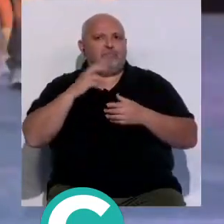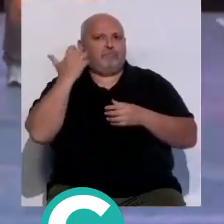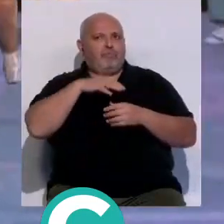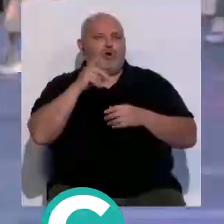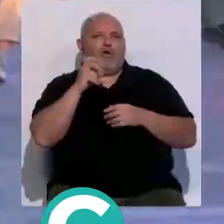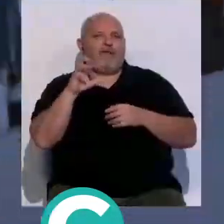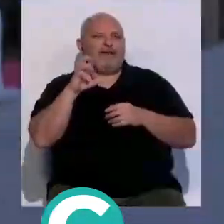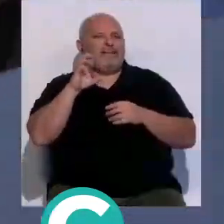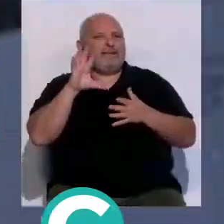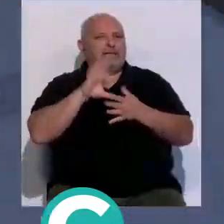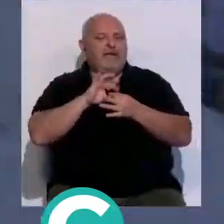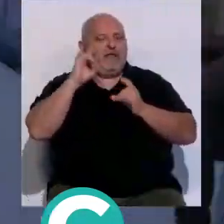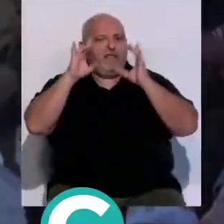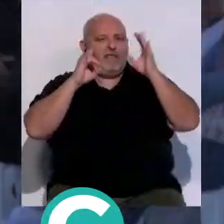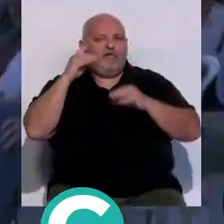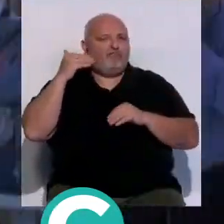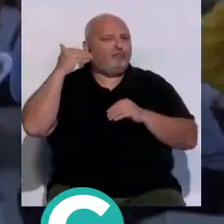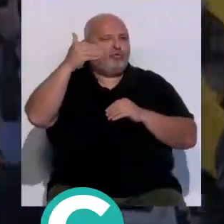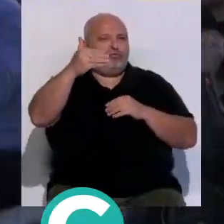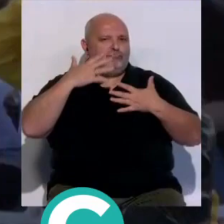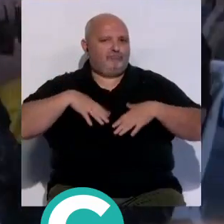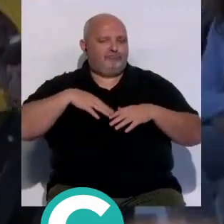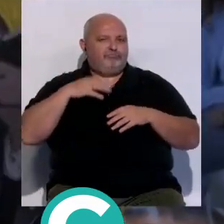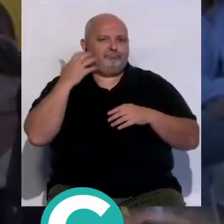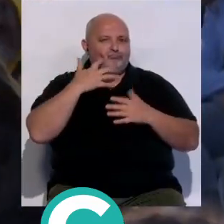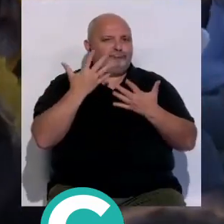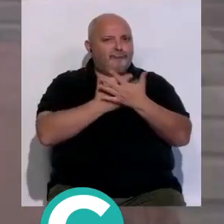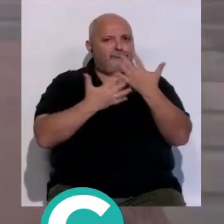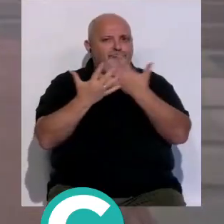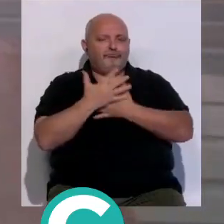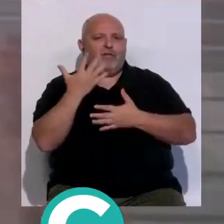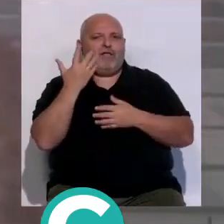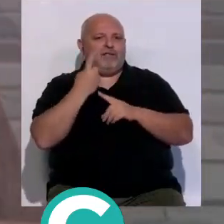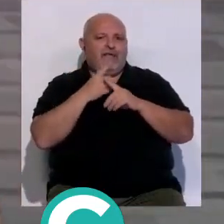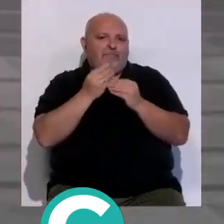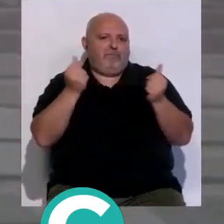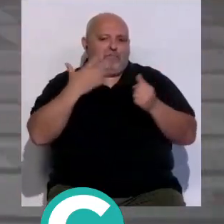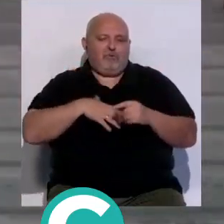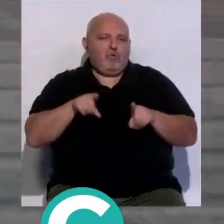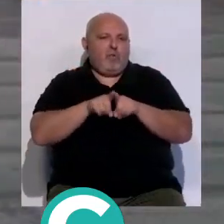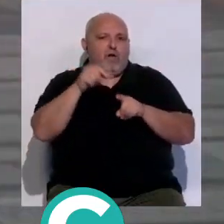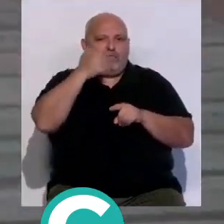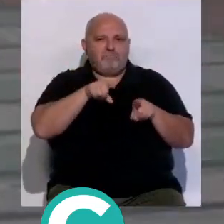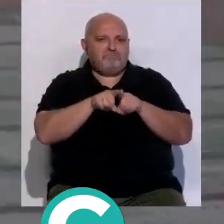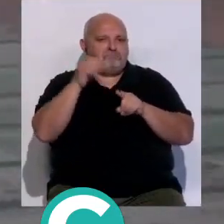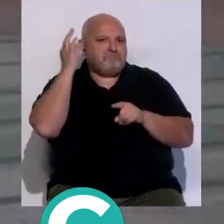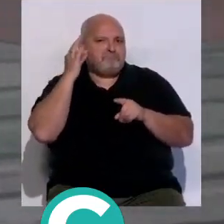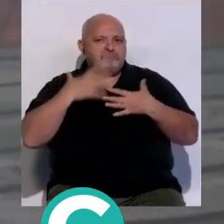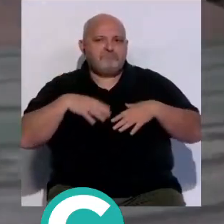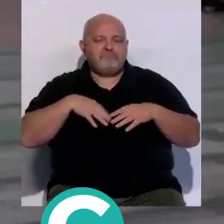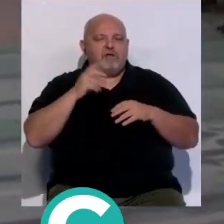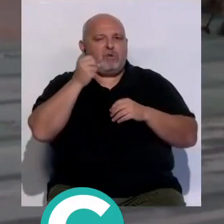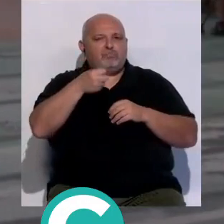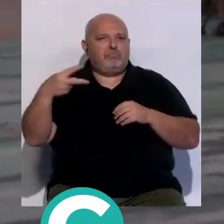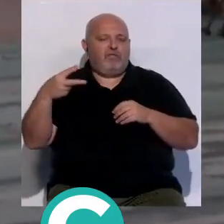Clover se inspira en ideas de roles futuristas donde las apariencias de género han desaparecido una muestra que ha servido para ver